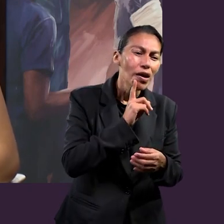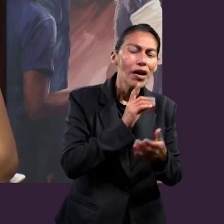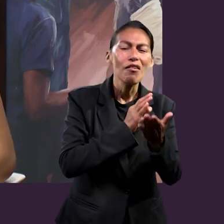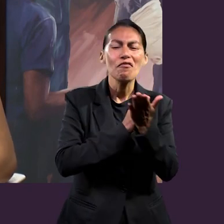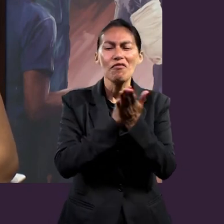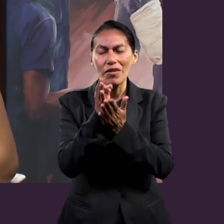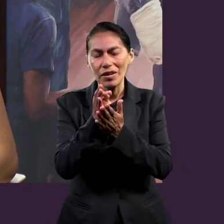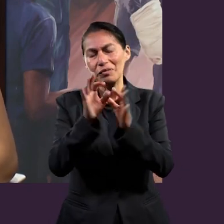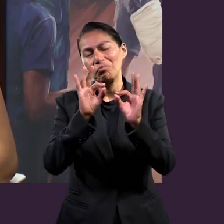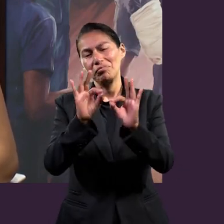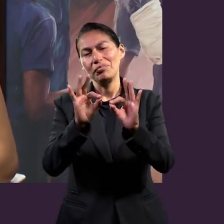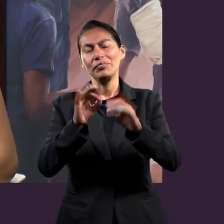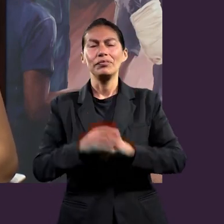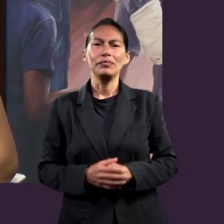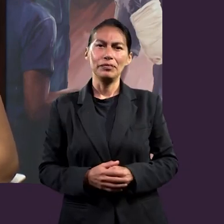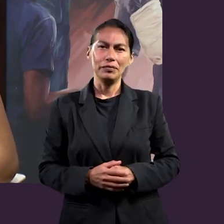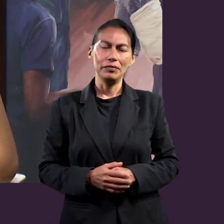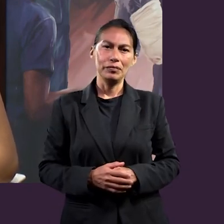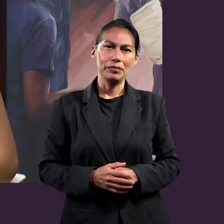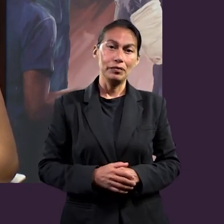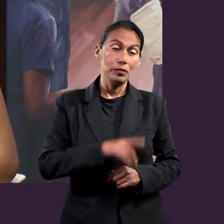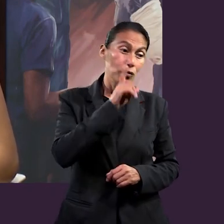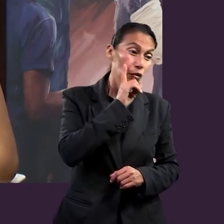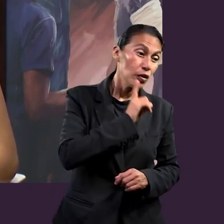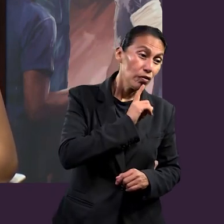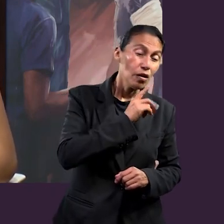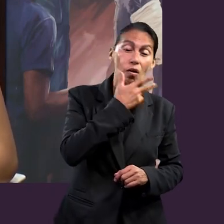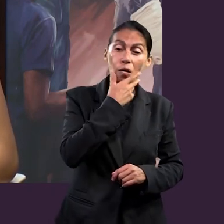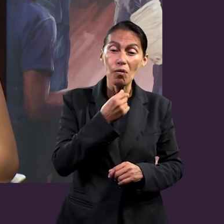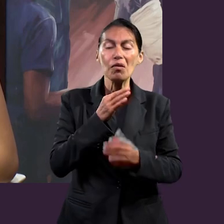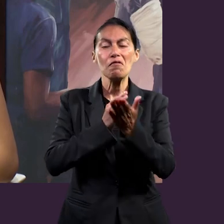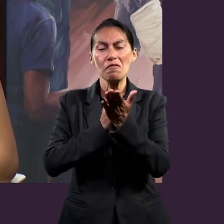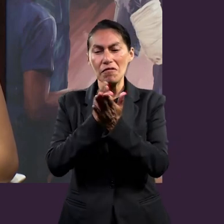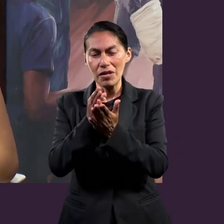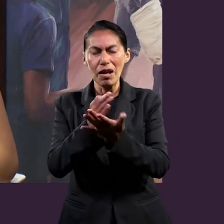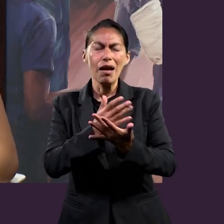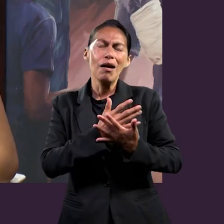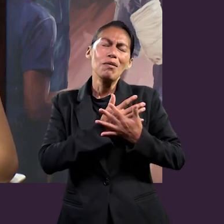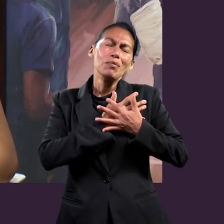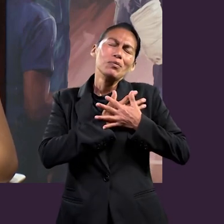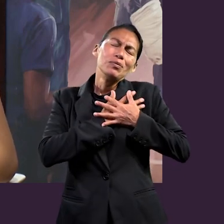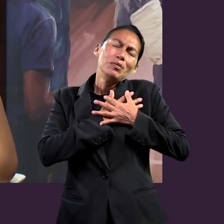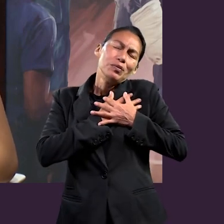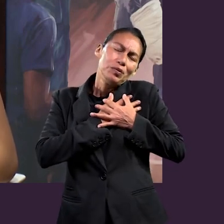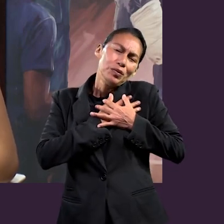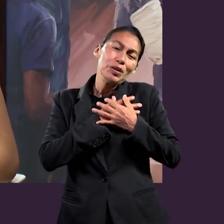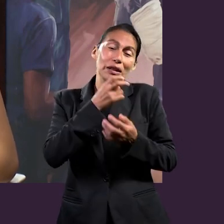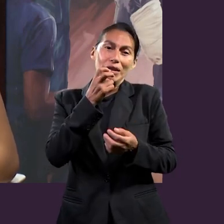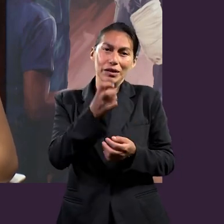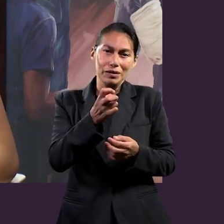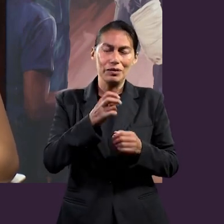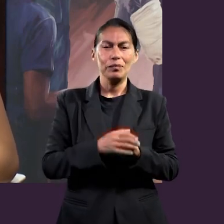fidelidad a su marido. Entonces, siento que el consejo es la fidelidad y el amor que se tiene en un